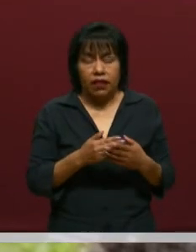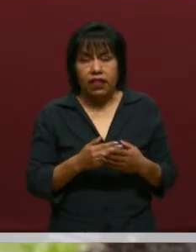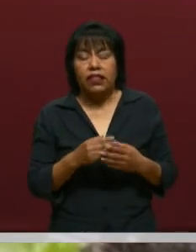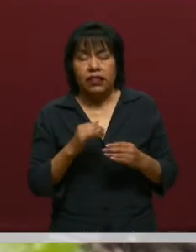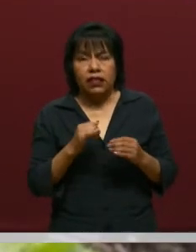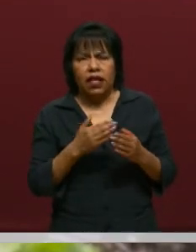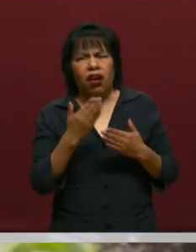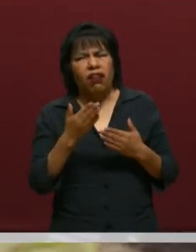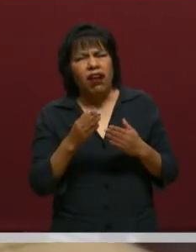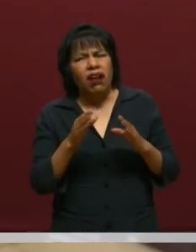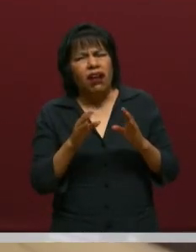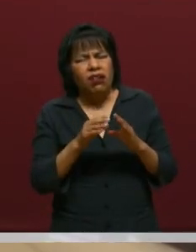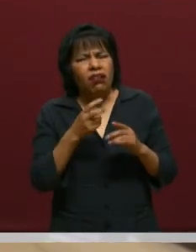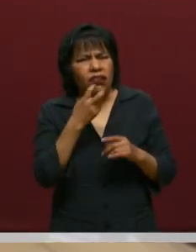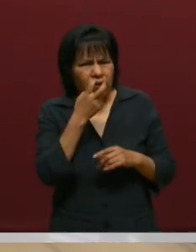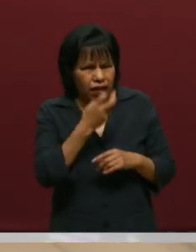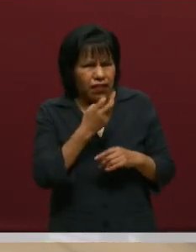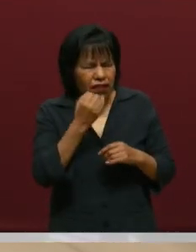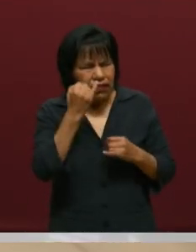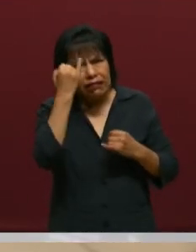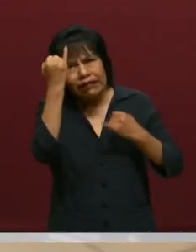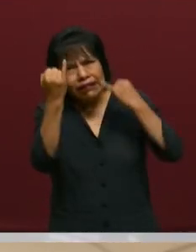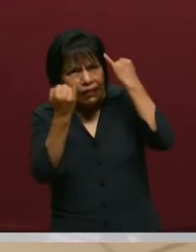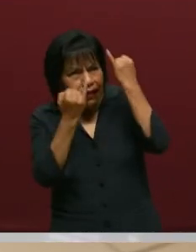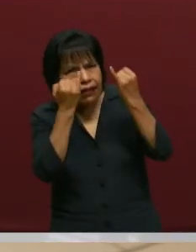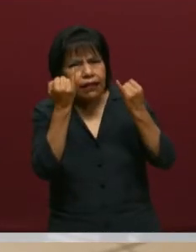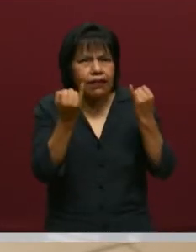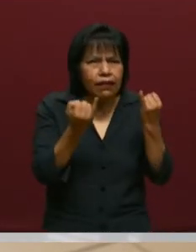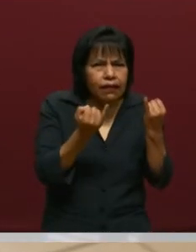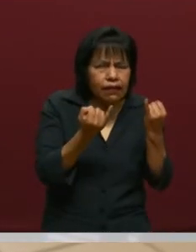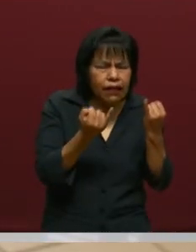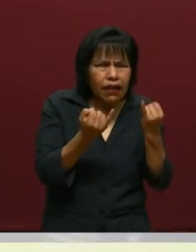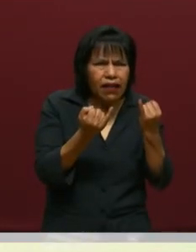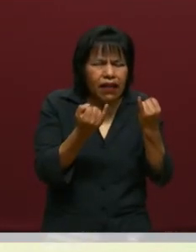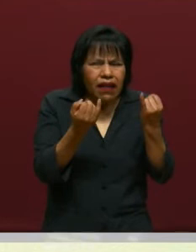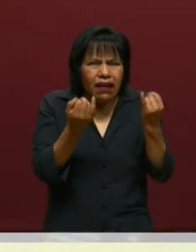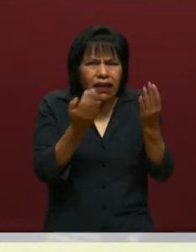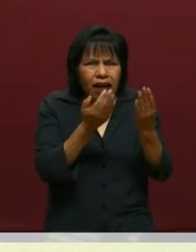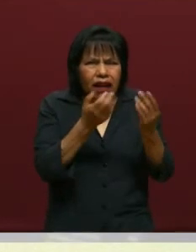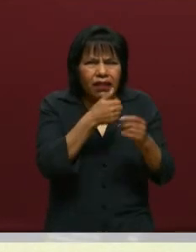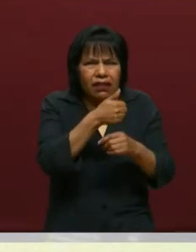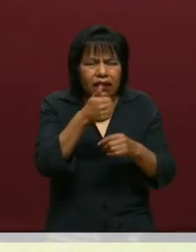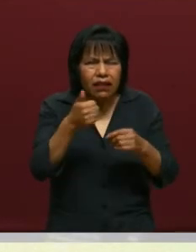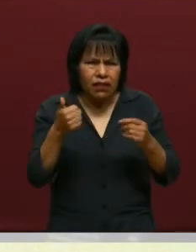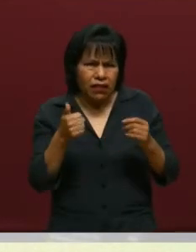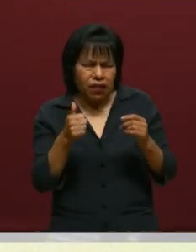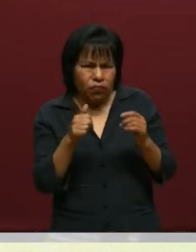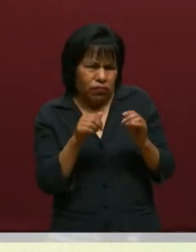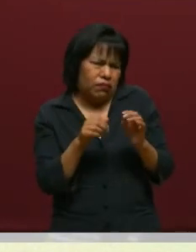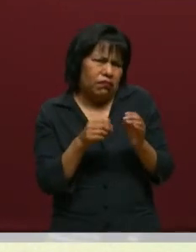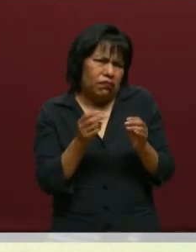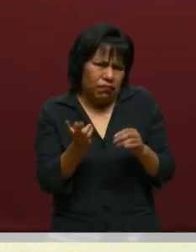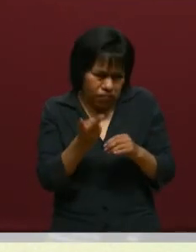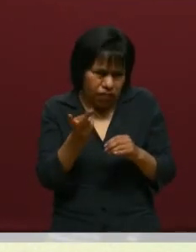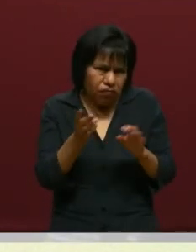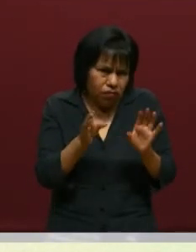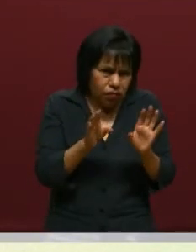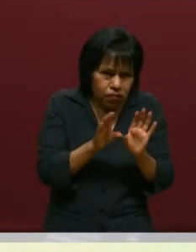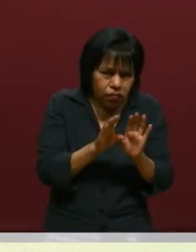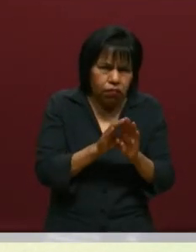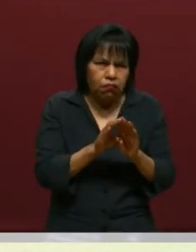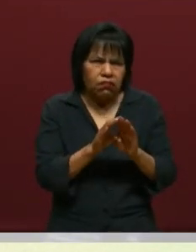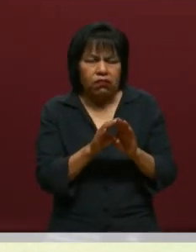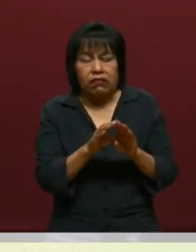creativo y echar mano de las herramientas que tenemos en la actualidad. Doctor, cómo es una